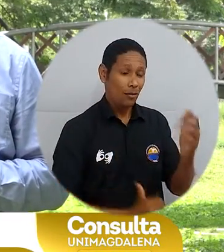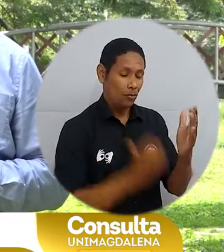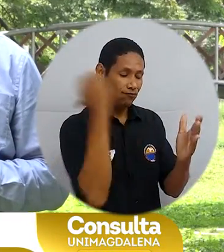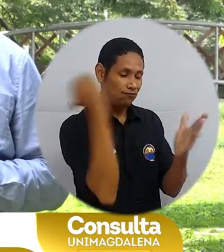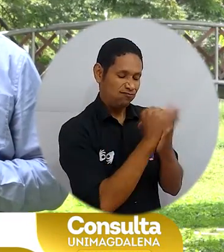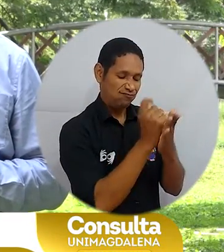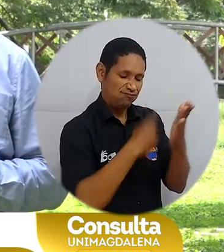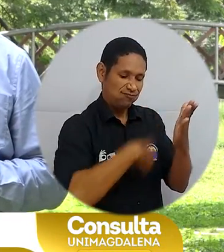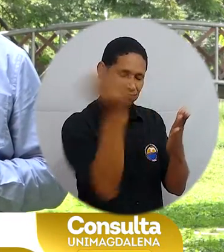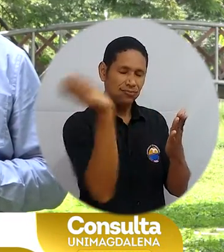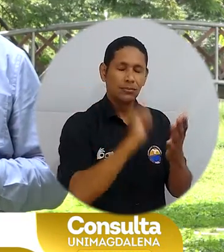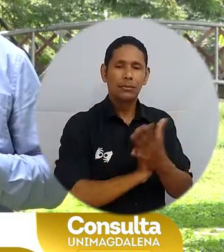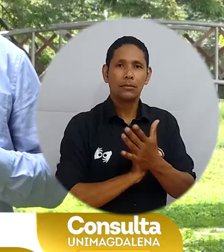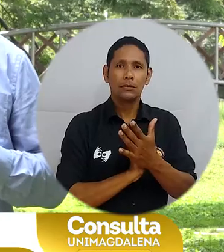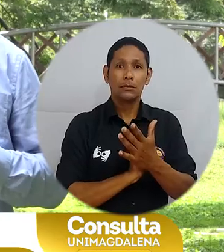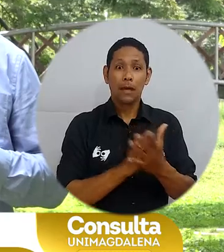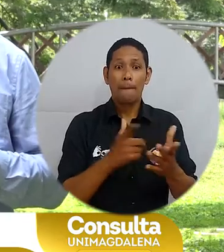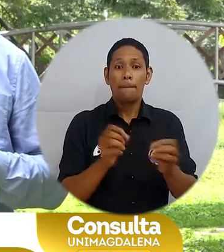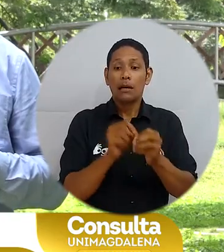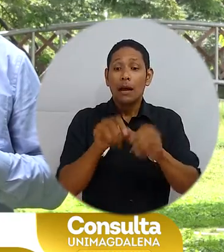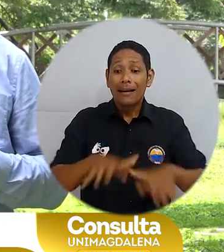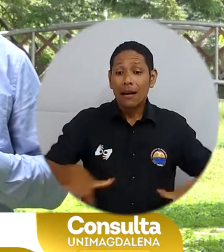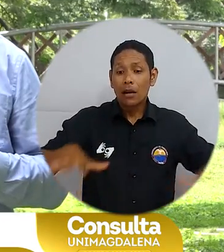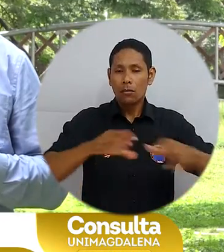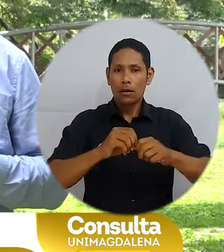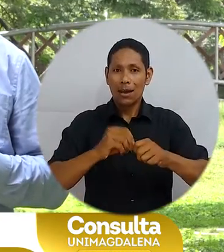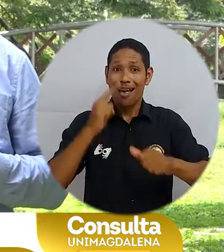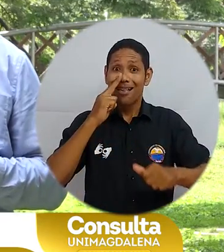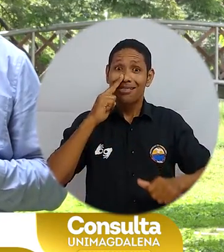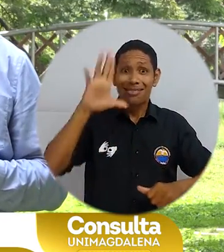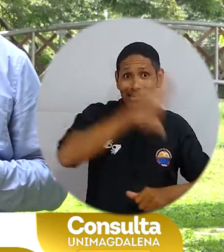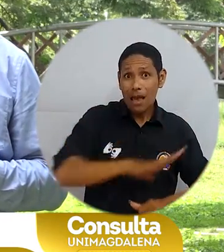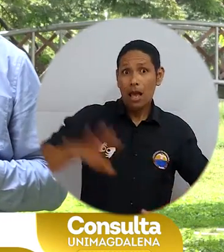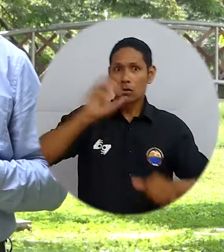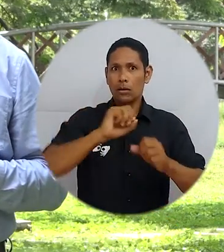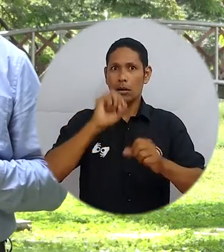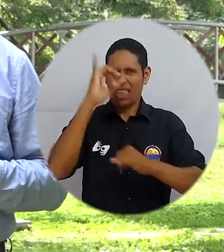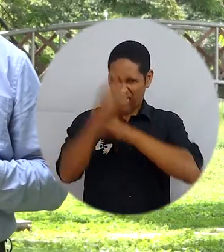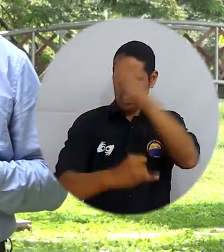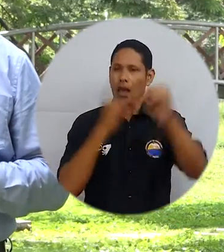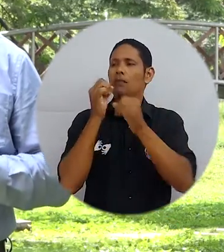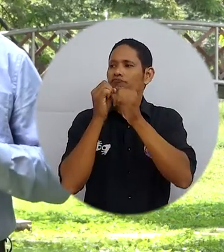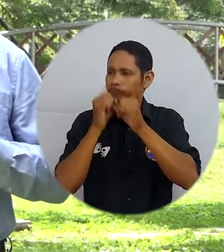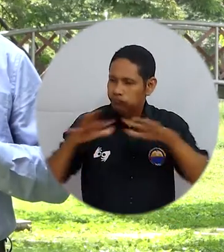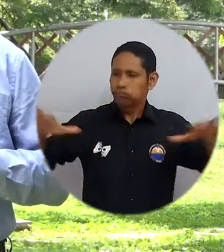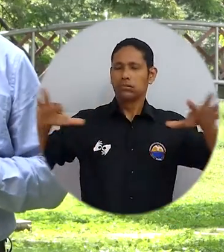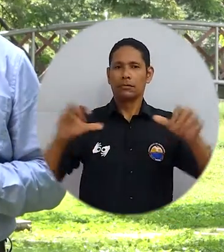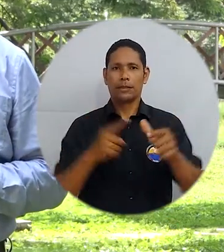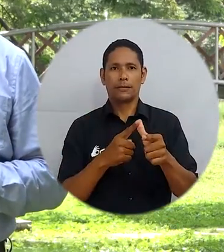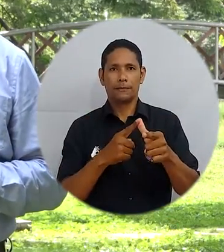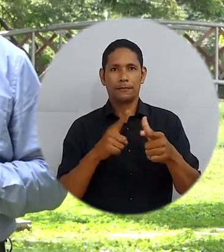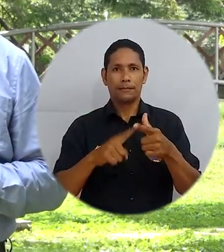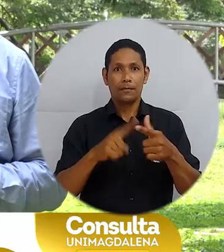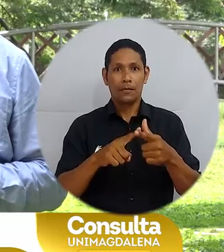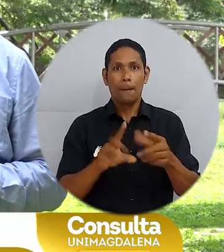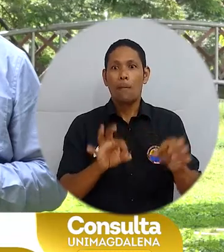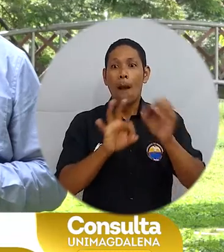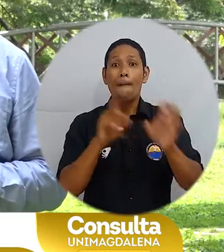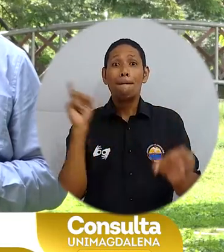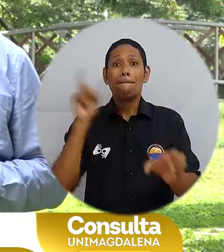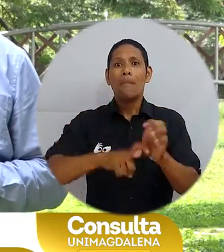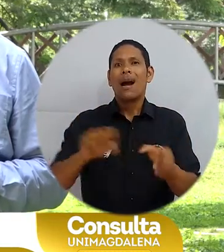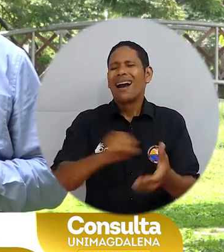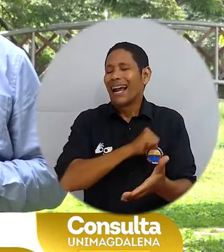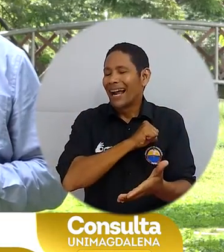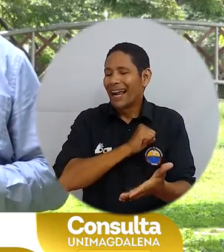la universidad la vamos a expandir a nivel regional, nacional e internacionalmente. Impulsaremos la matrícula